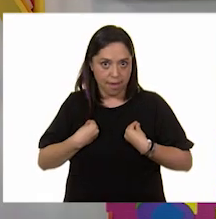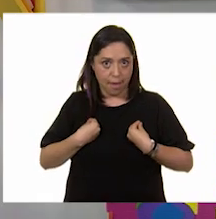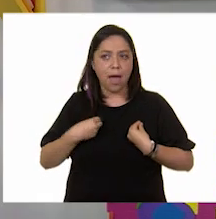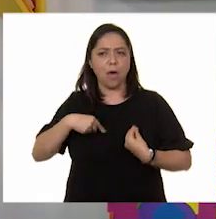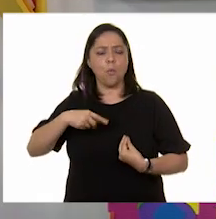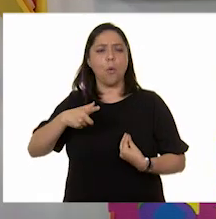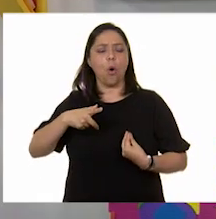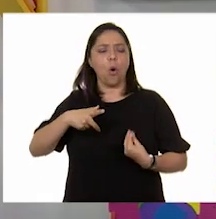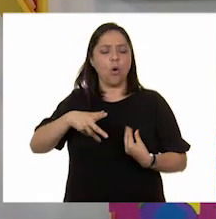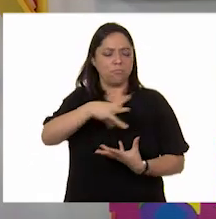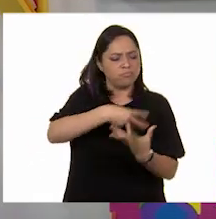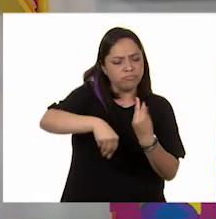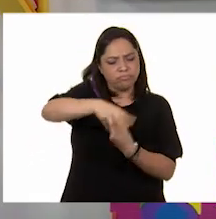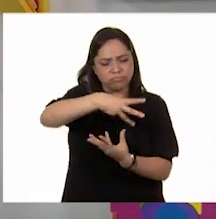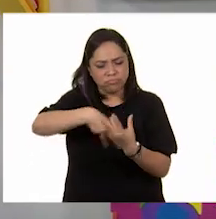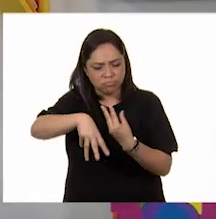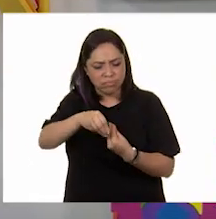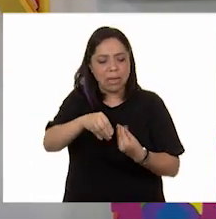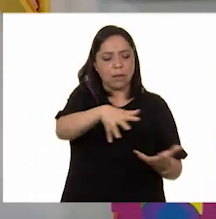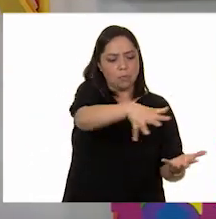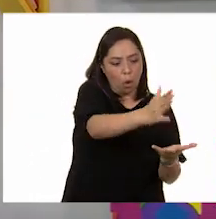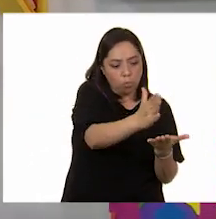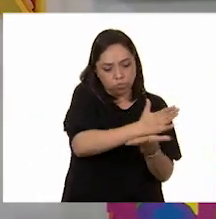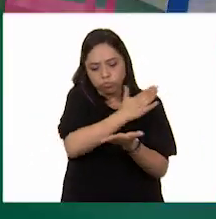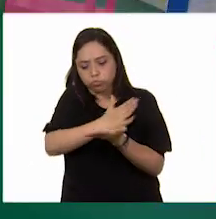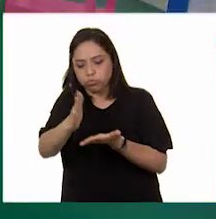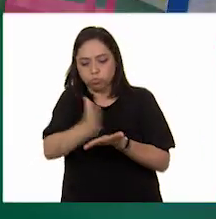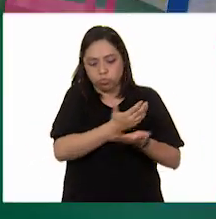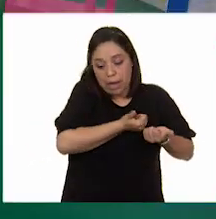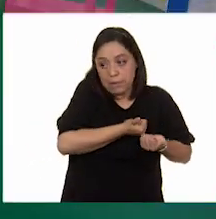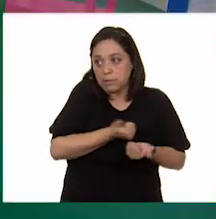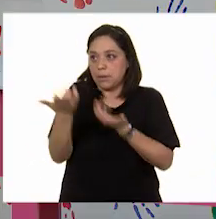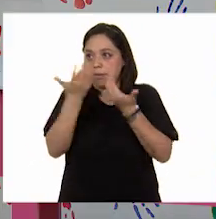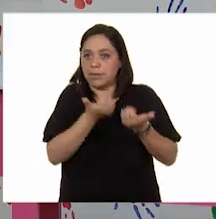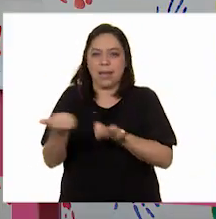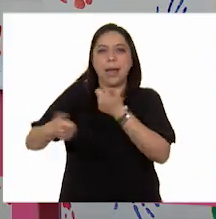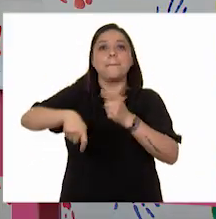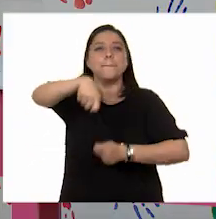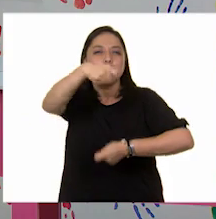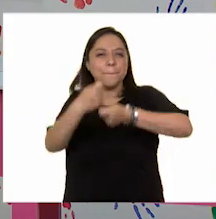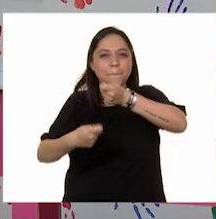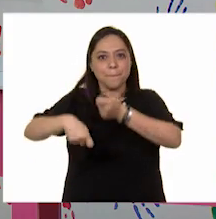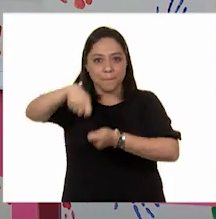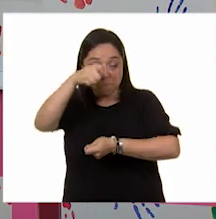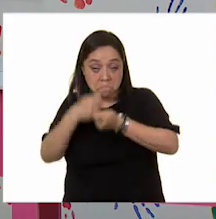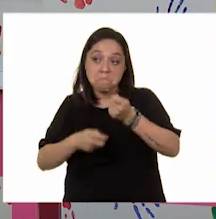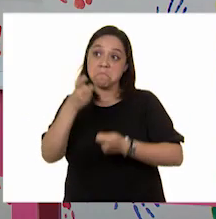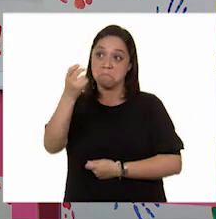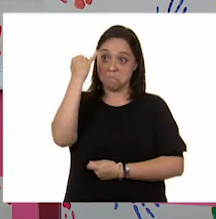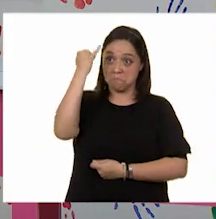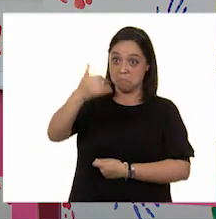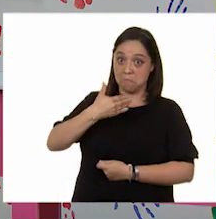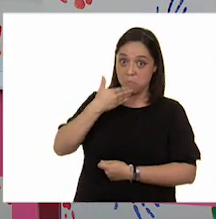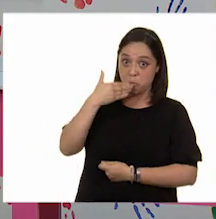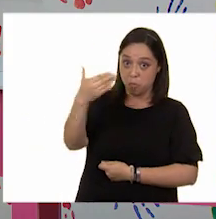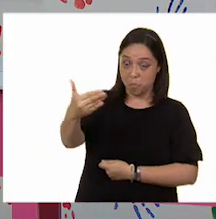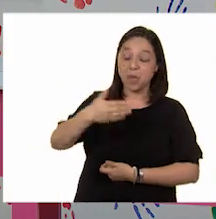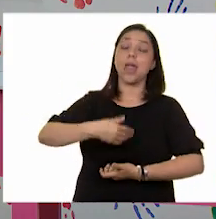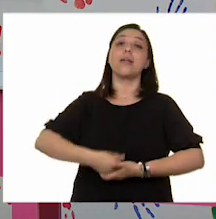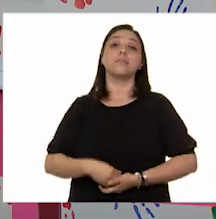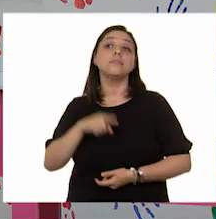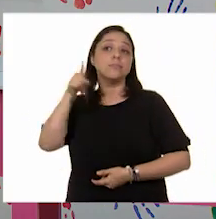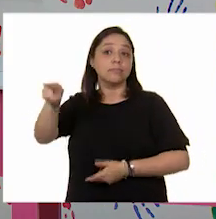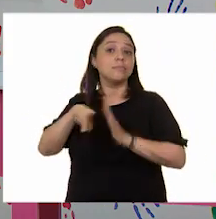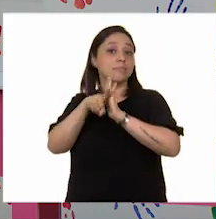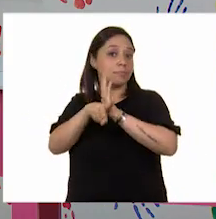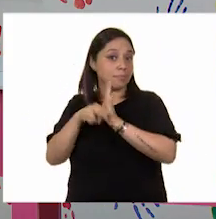sus residuos de PET al lugar del reciclaje. Muy bien por ustedes, ¿eh? Es una excelente idea. Y como dicen en el video,